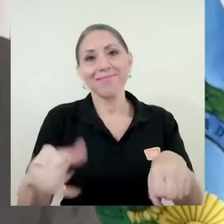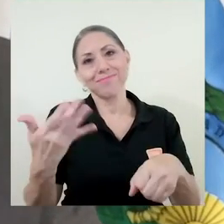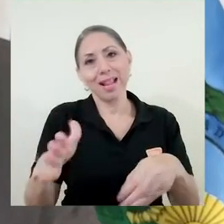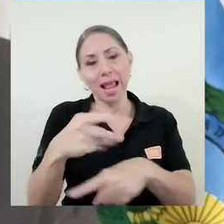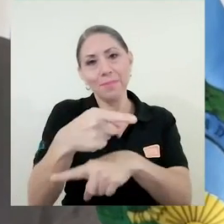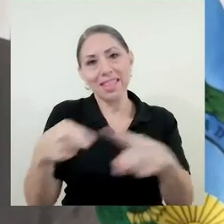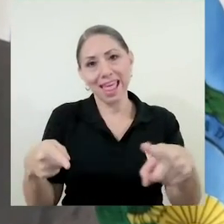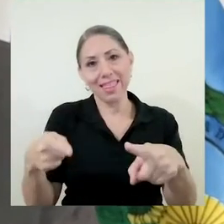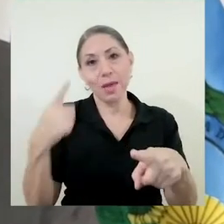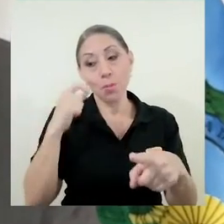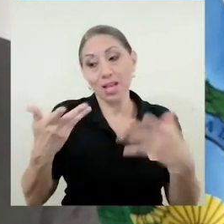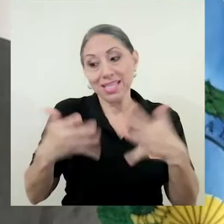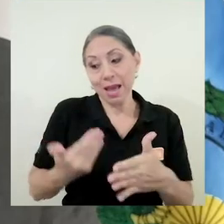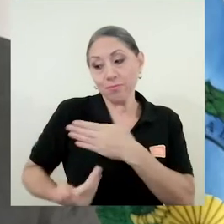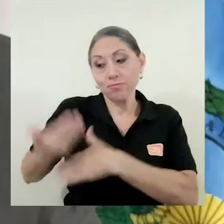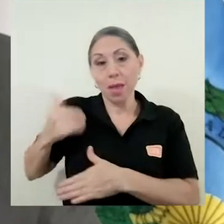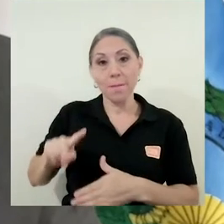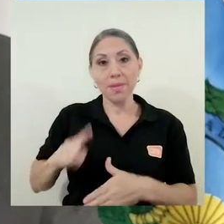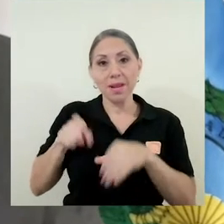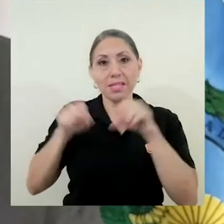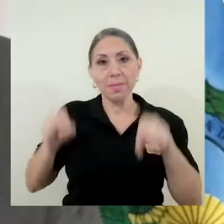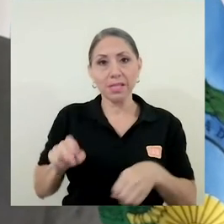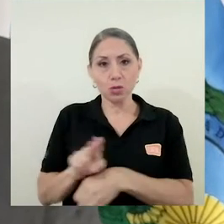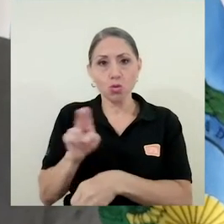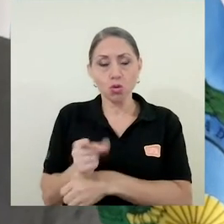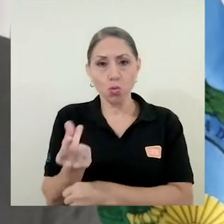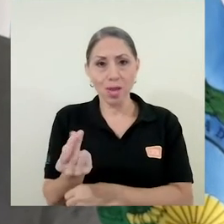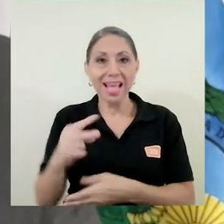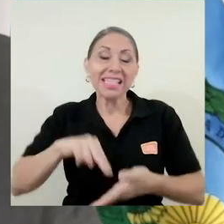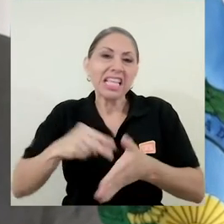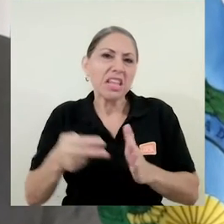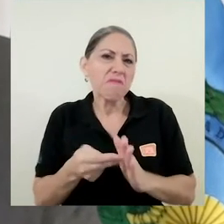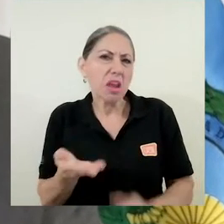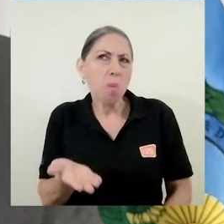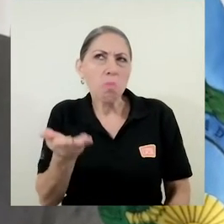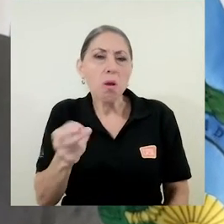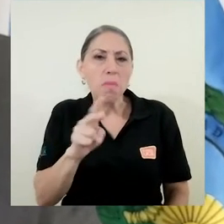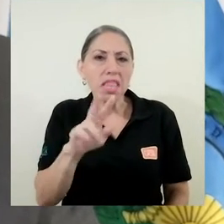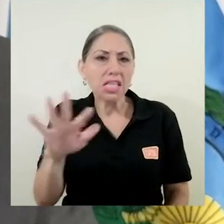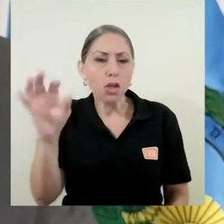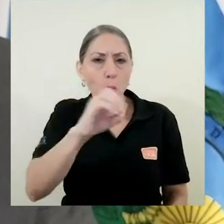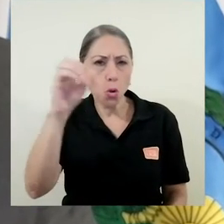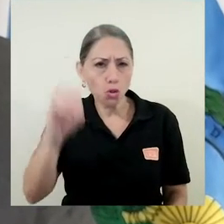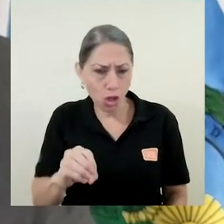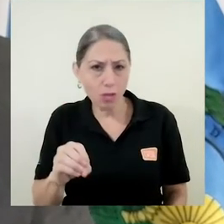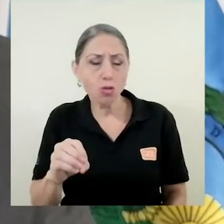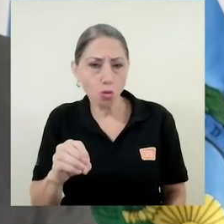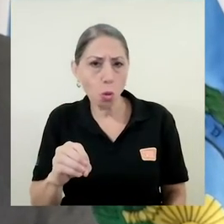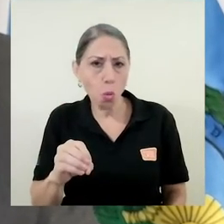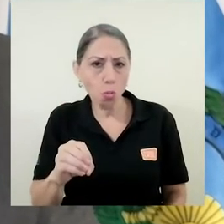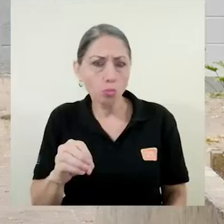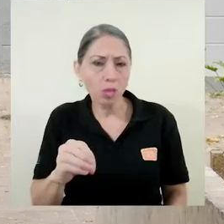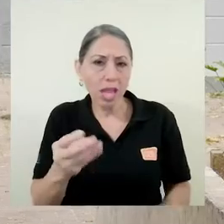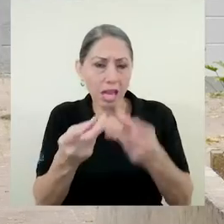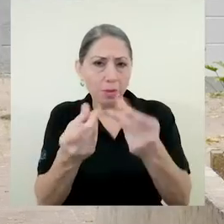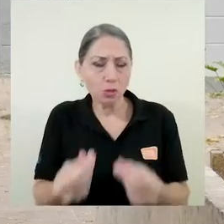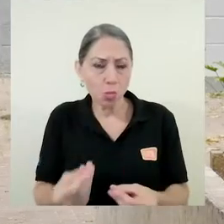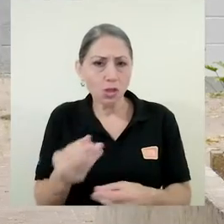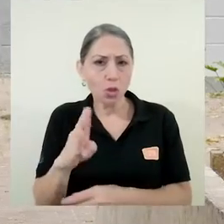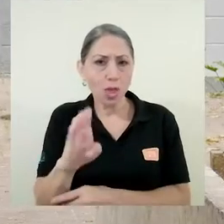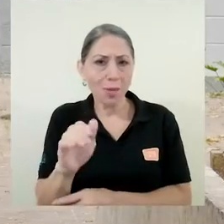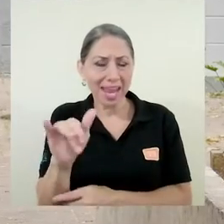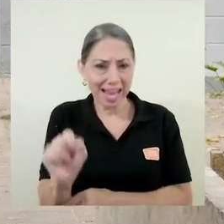en el primer semestre se ejecutaron los recursos. De manera que eso significa un incremento de alrededor de un 25% en el